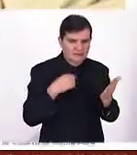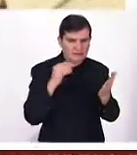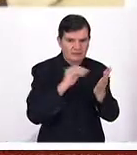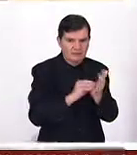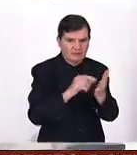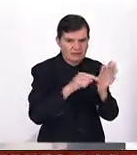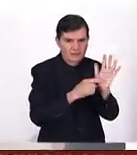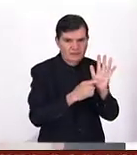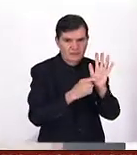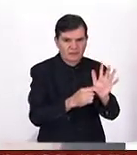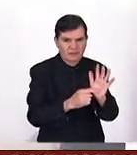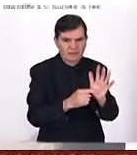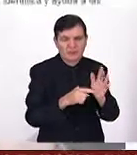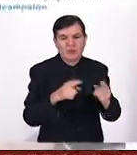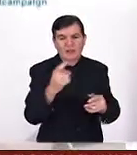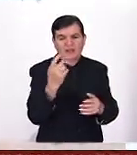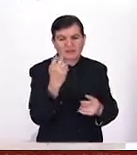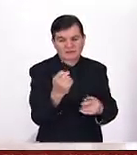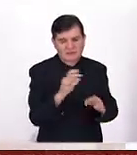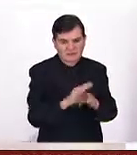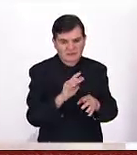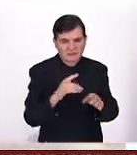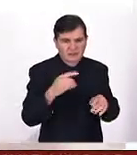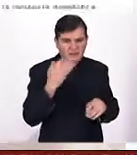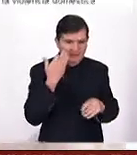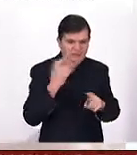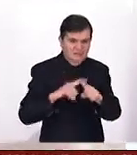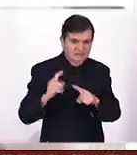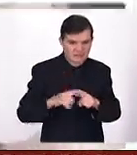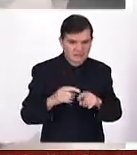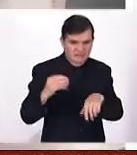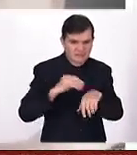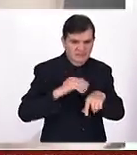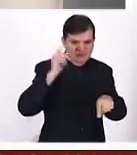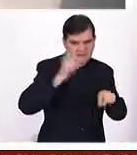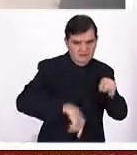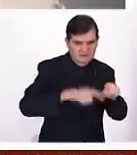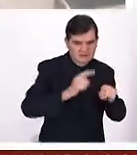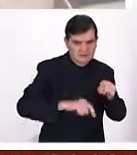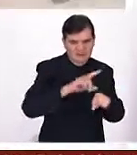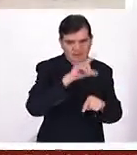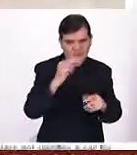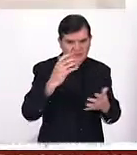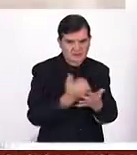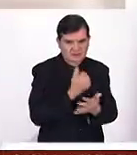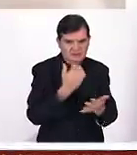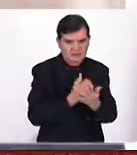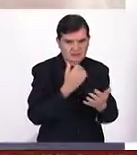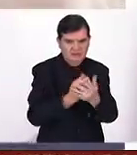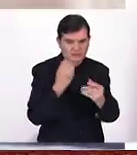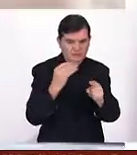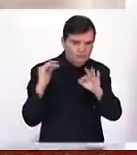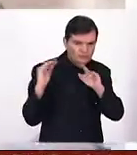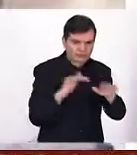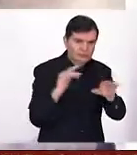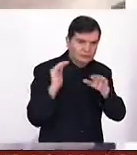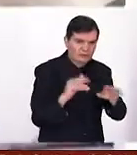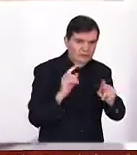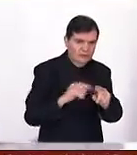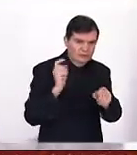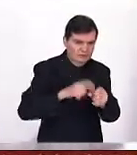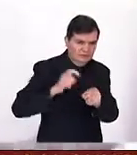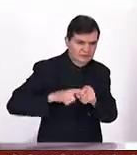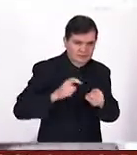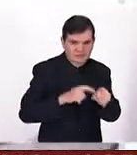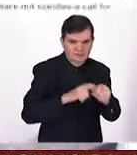viendo en las imágenes. A pesar de que la cuenta que promovía la campaña fue eliminada después de ganar varios miles de seguidores, pues cada